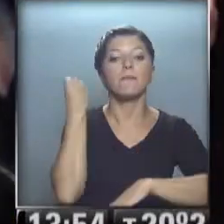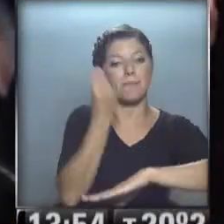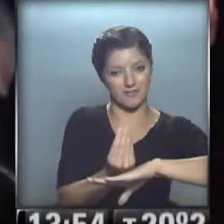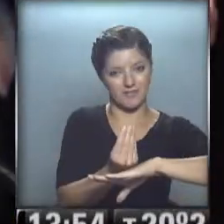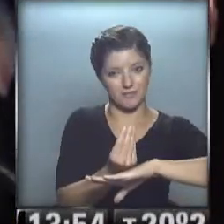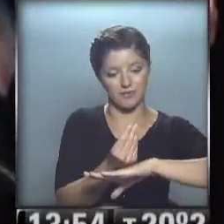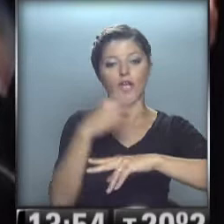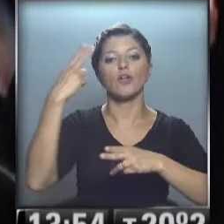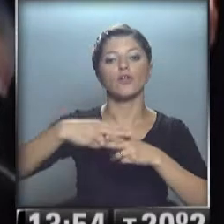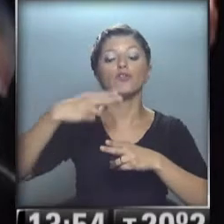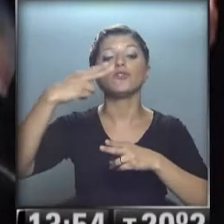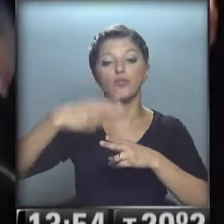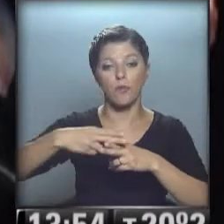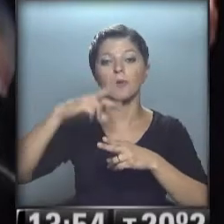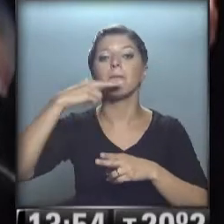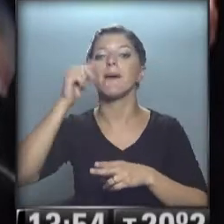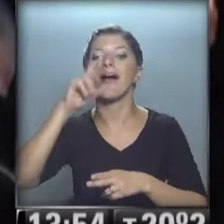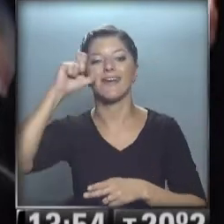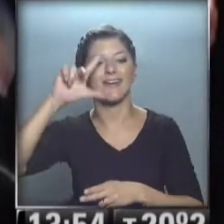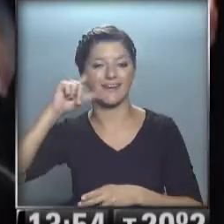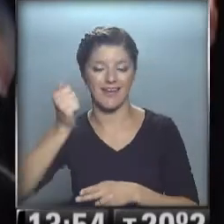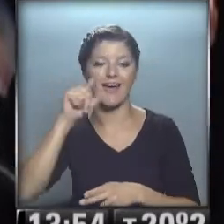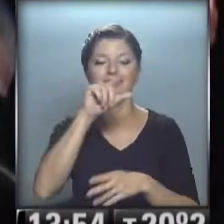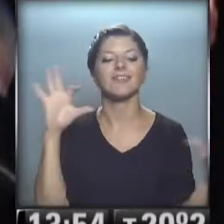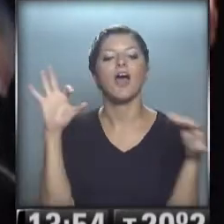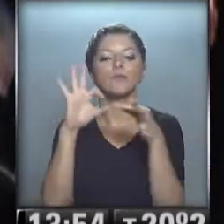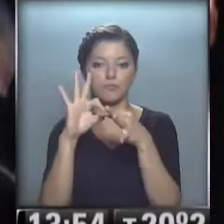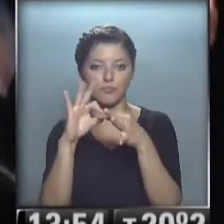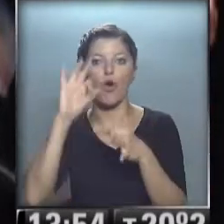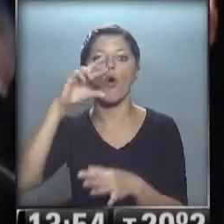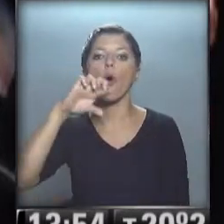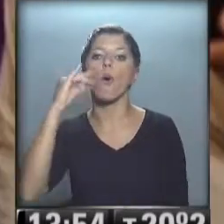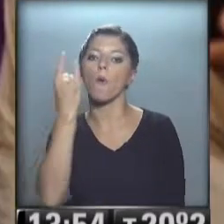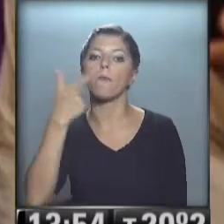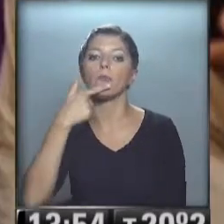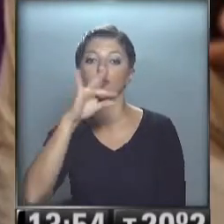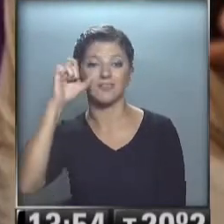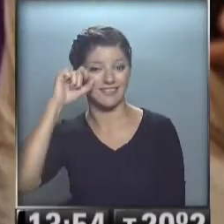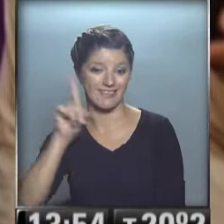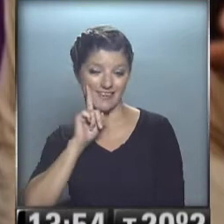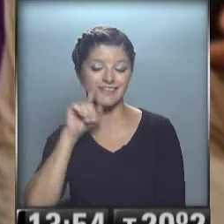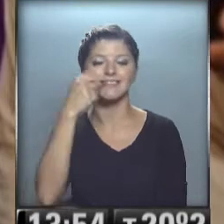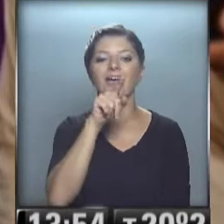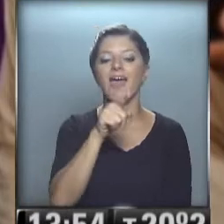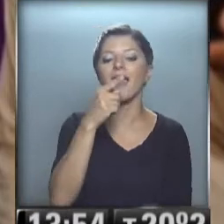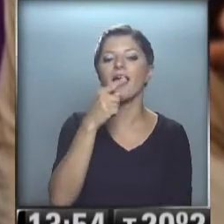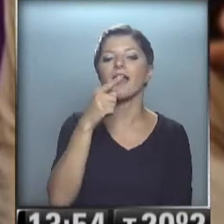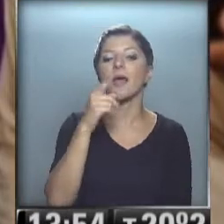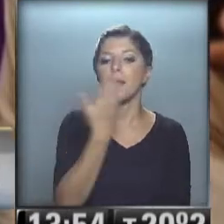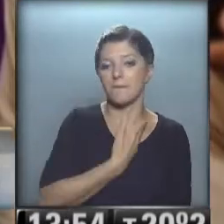se llama Juan Carlos Varela en Panamá, ligado al Opus Dei. Hoy era el vicepresidente del actual presidente